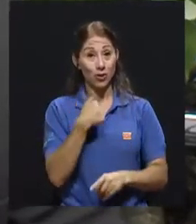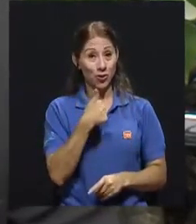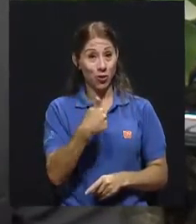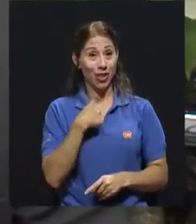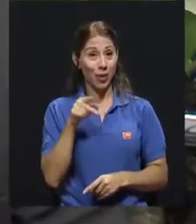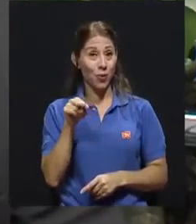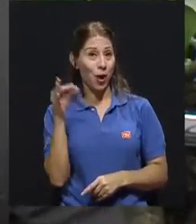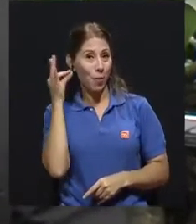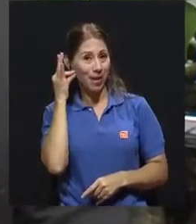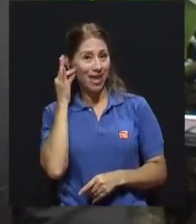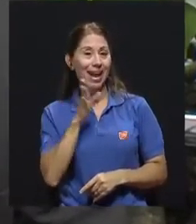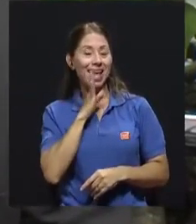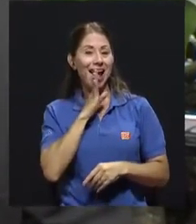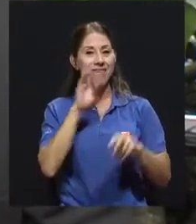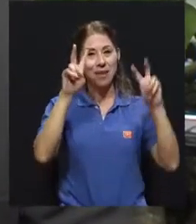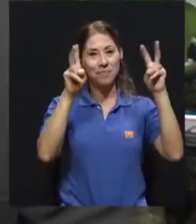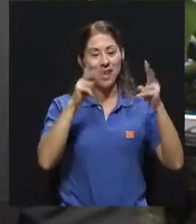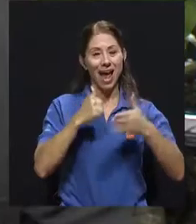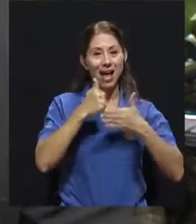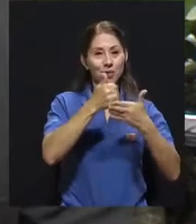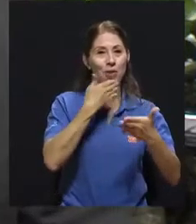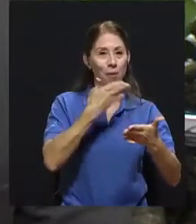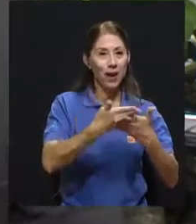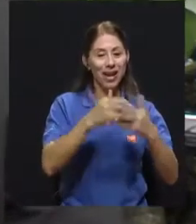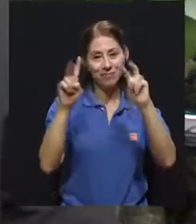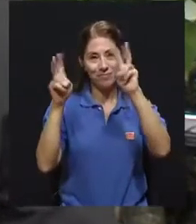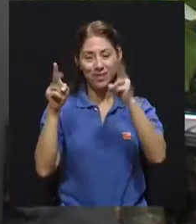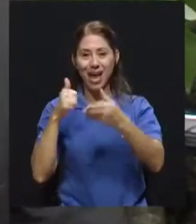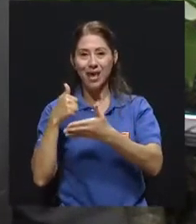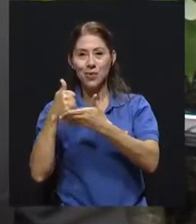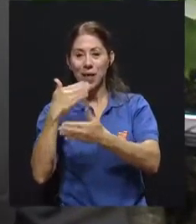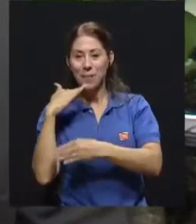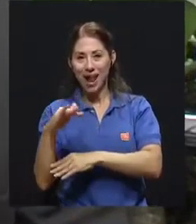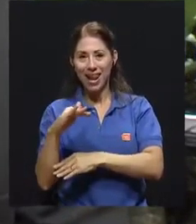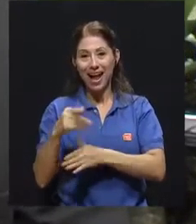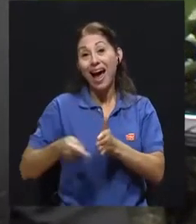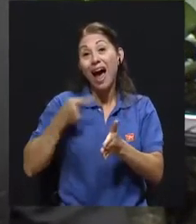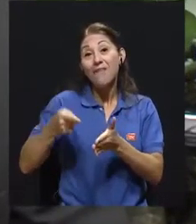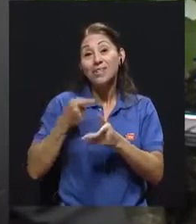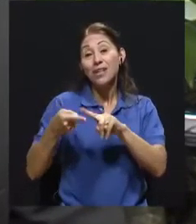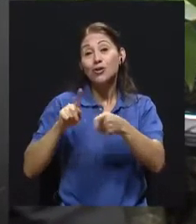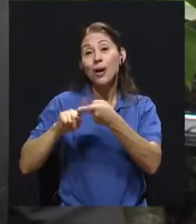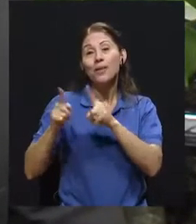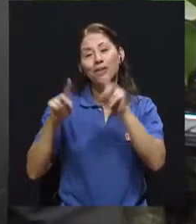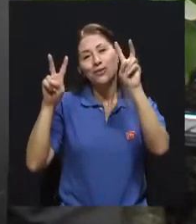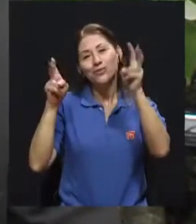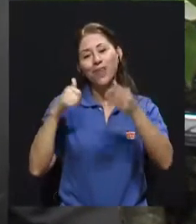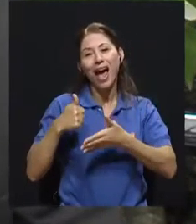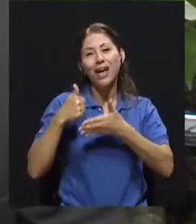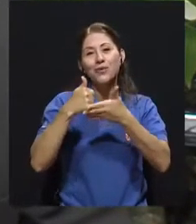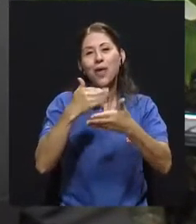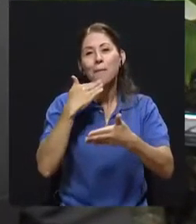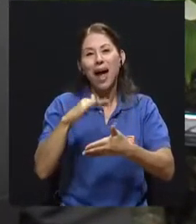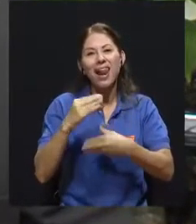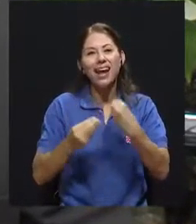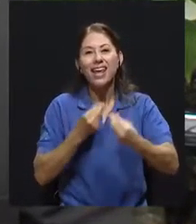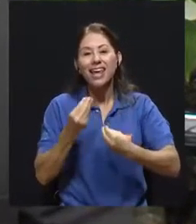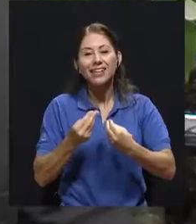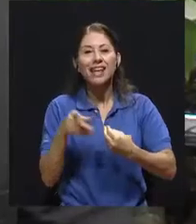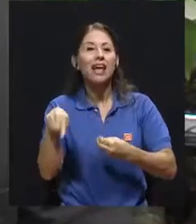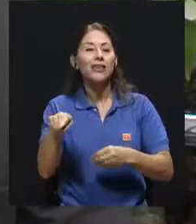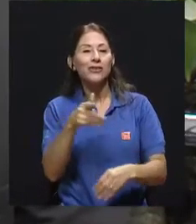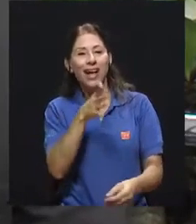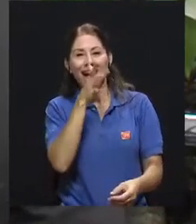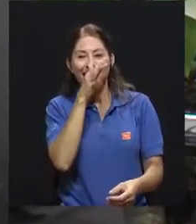que habla de la ayuda buena y la ayuda mala. Muchas veces los amigos hacen una ayuda mala y es que recurren a la chota, ¿verdad?, y a